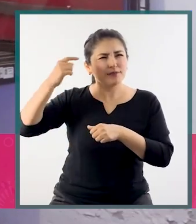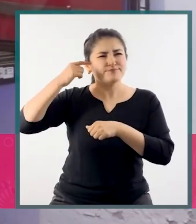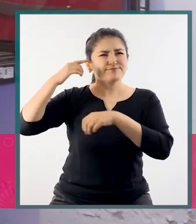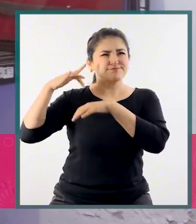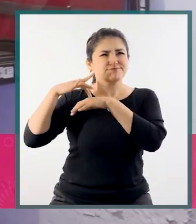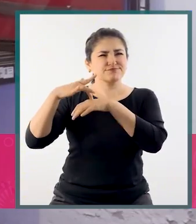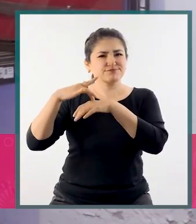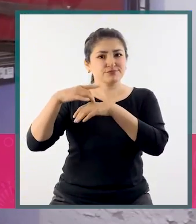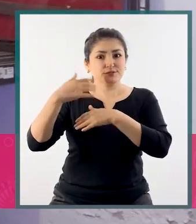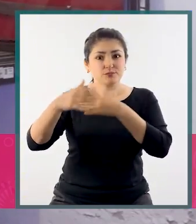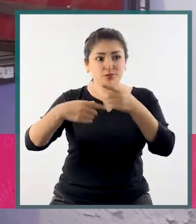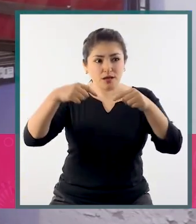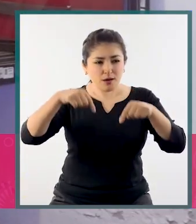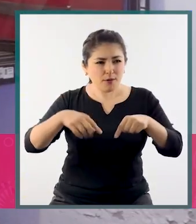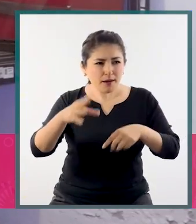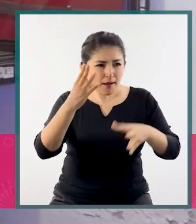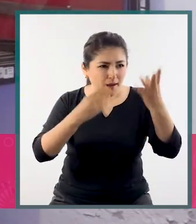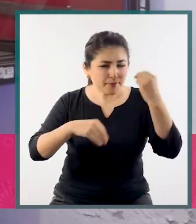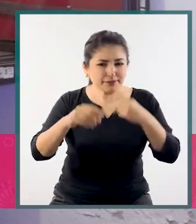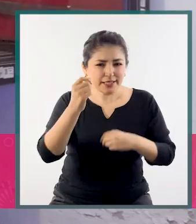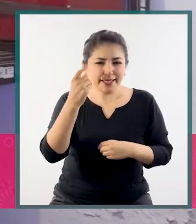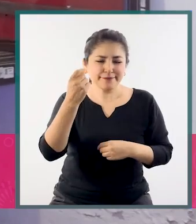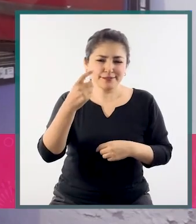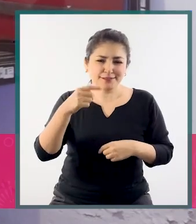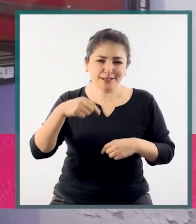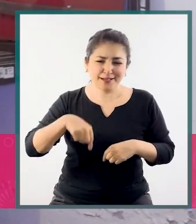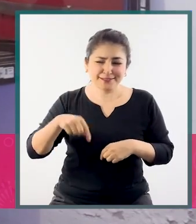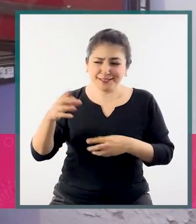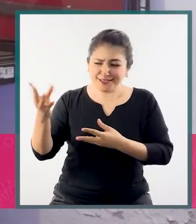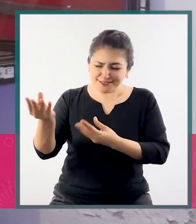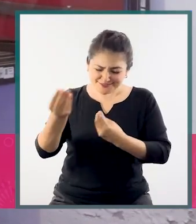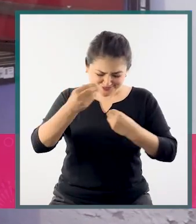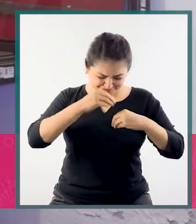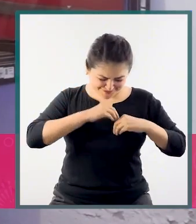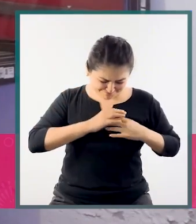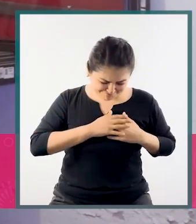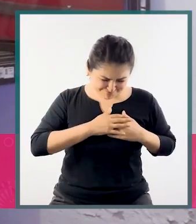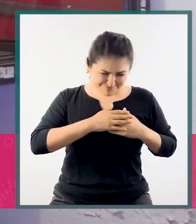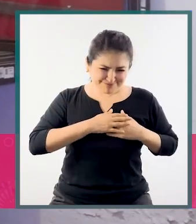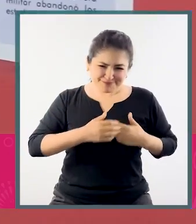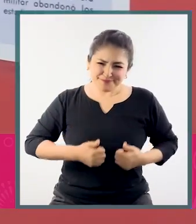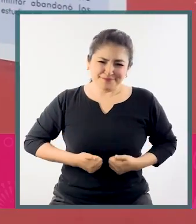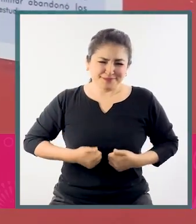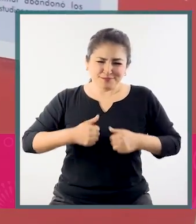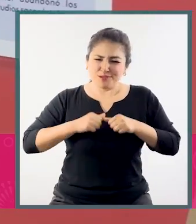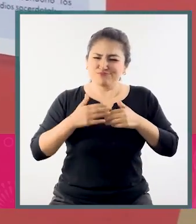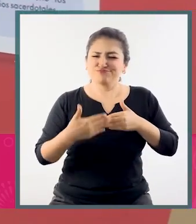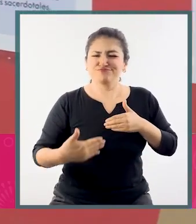entender nuestro presente. ¡Viva en nuestros corazones, José Andrés Razuri!